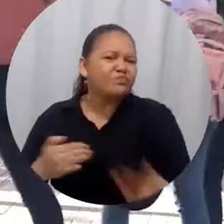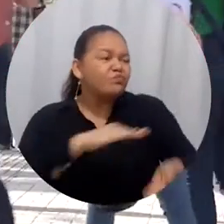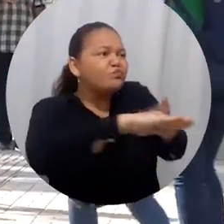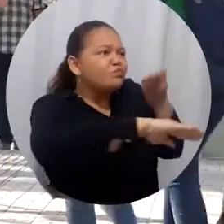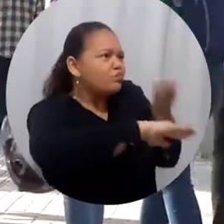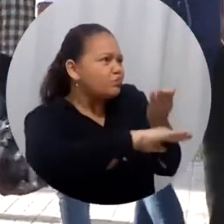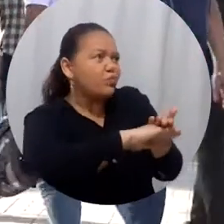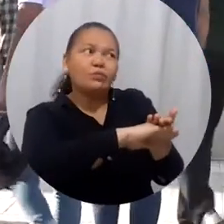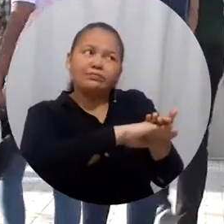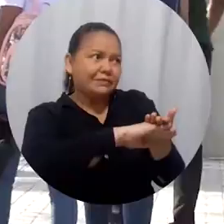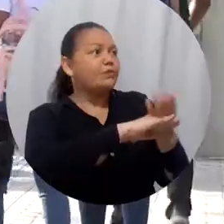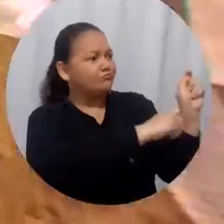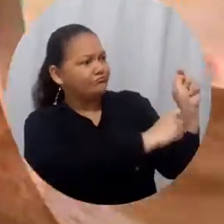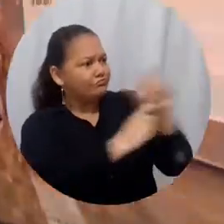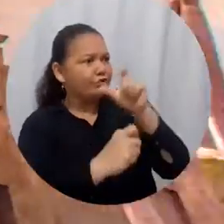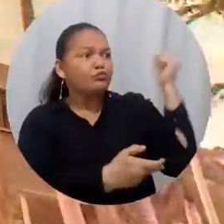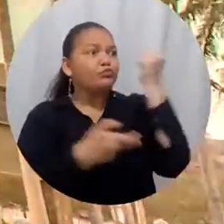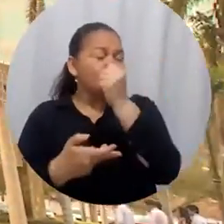las universidades públicas de Colombia.